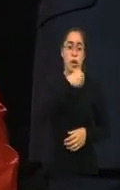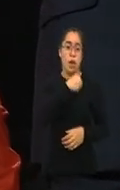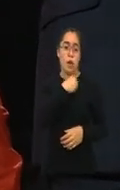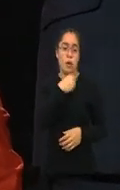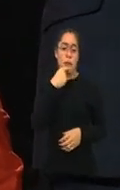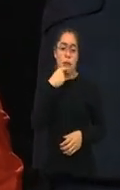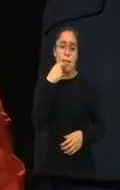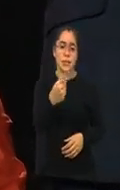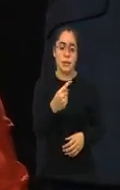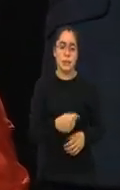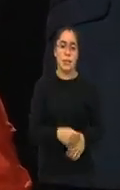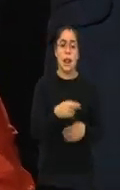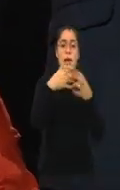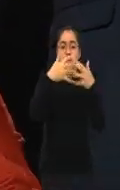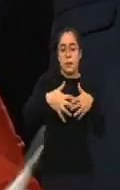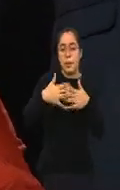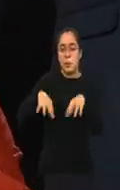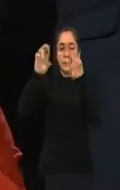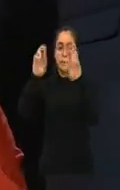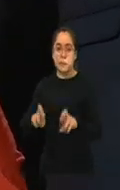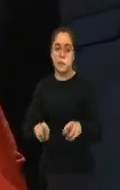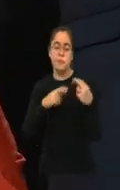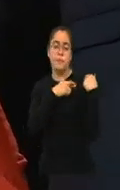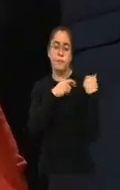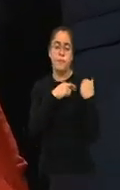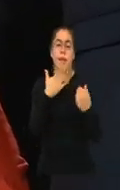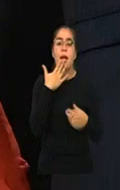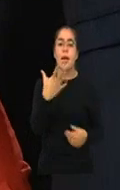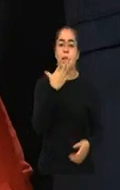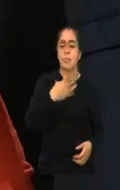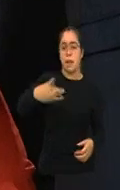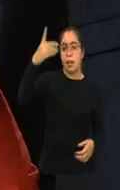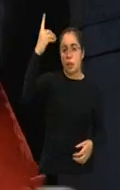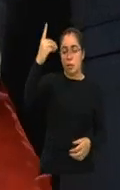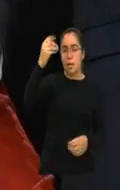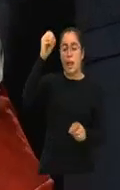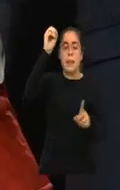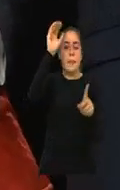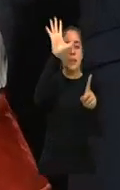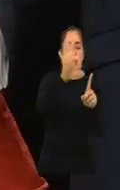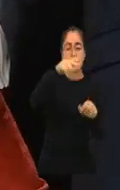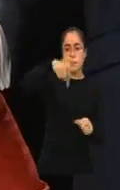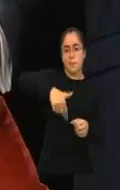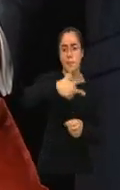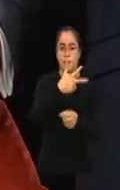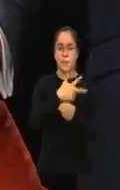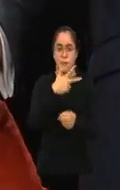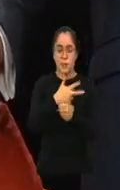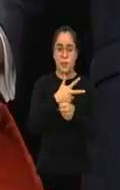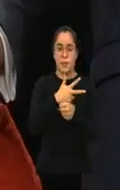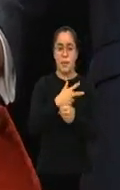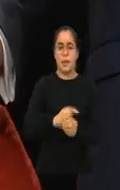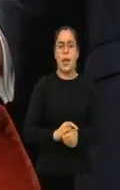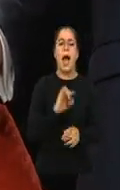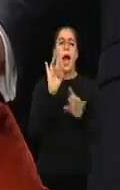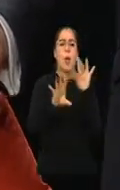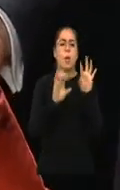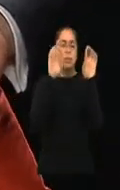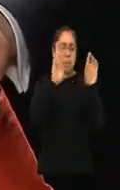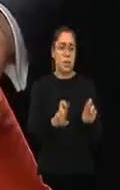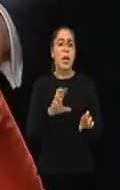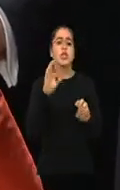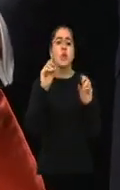gracias a Dios y a las bendiciones de este gran país, habemos muchas personas con algún tipo de discapacidad